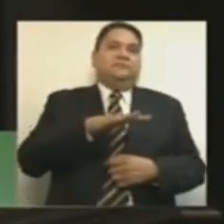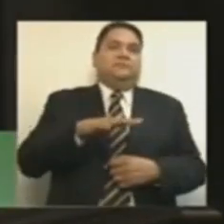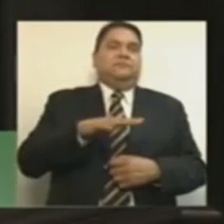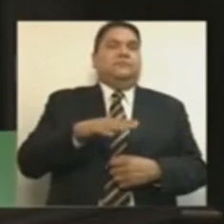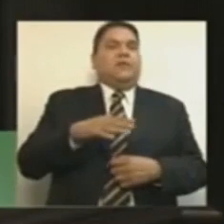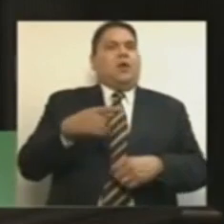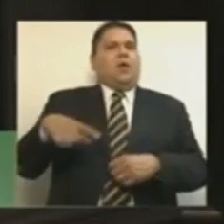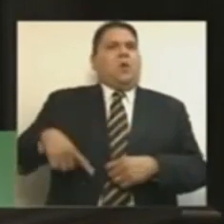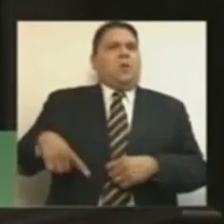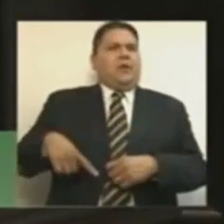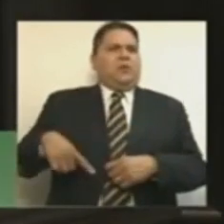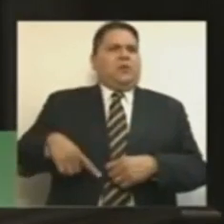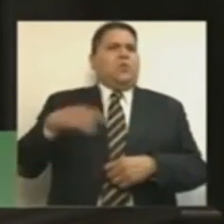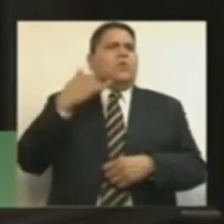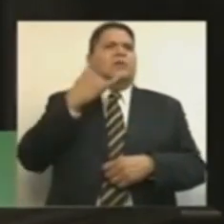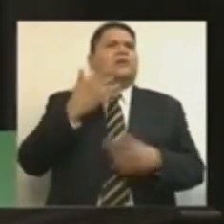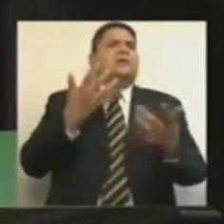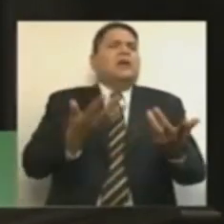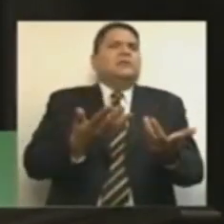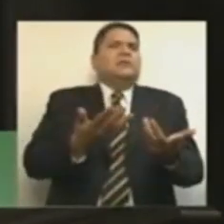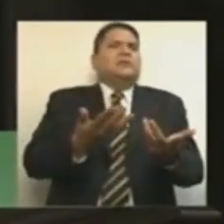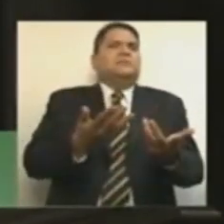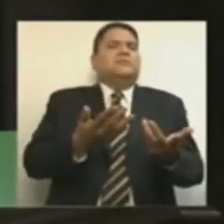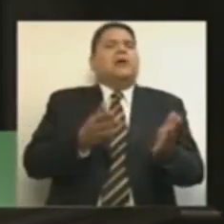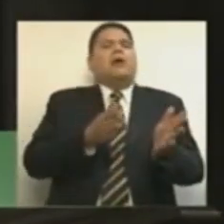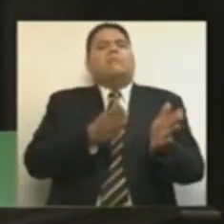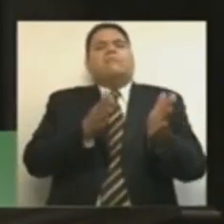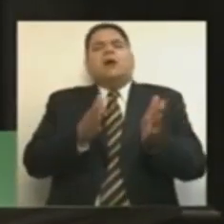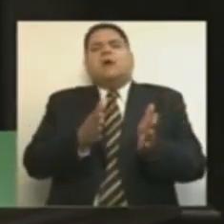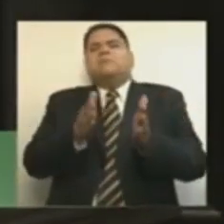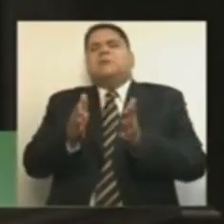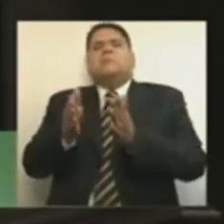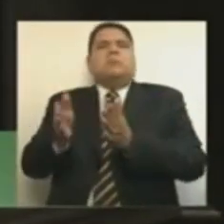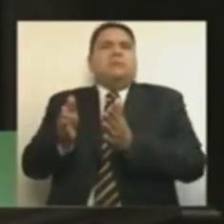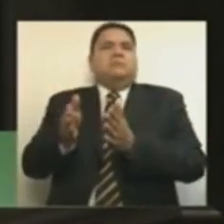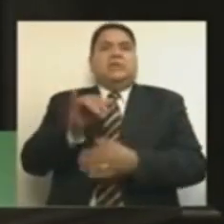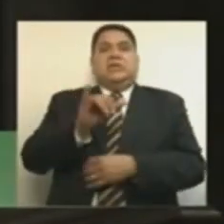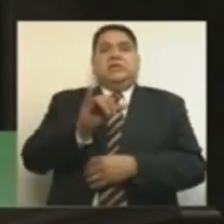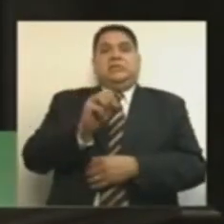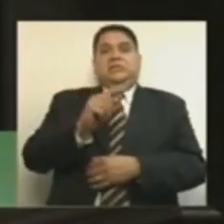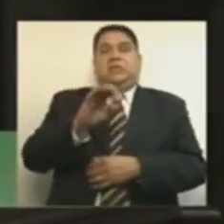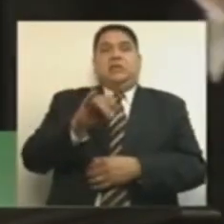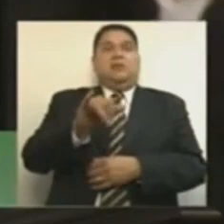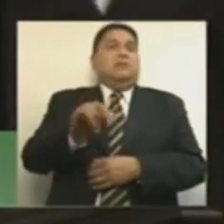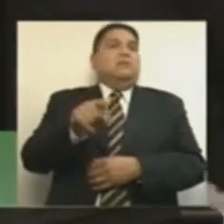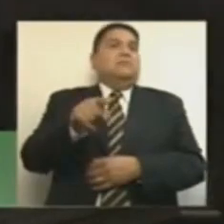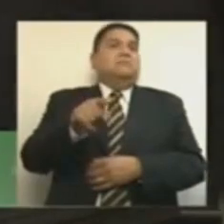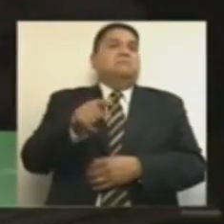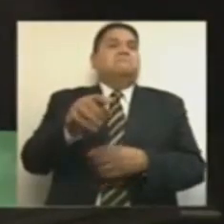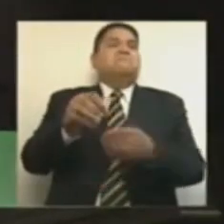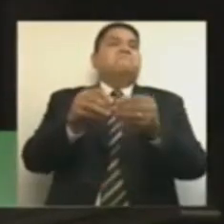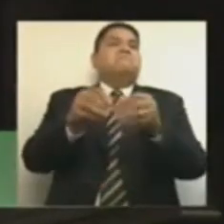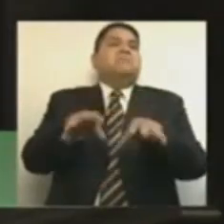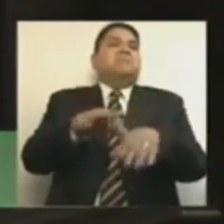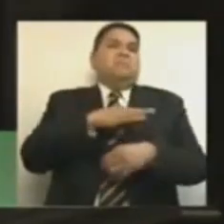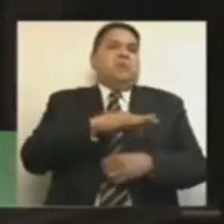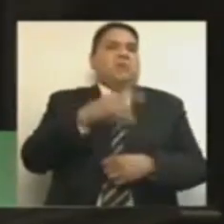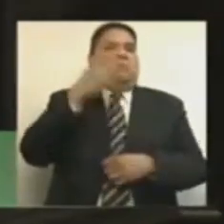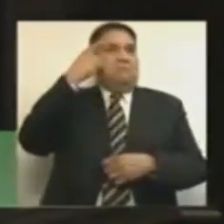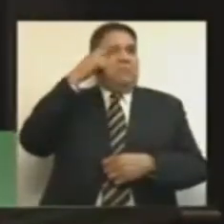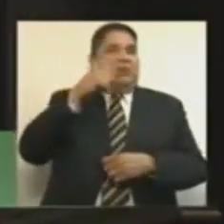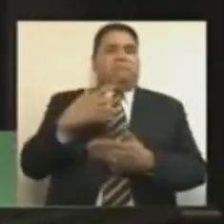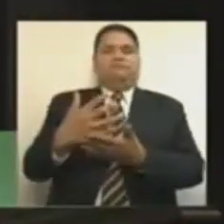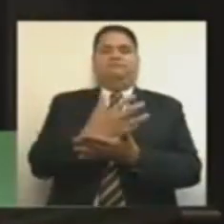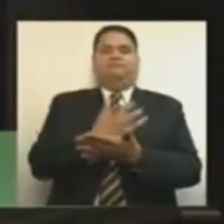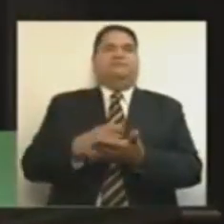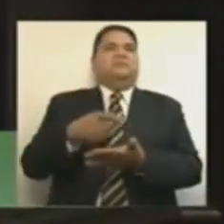de Yucatán con esto? Simplemente llevar al ISTEI a la quiebra. ¿Para qué? Pues todo apunta a que